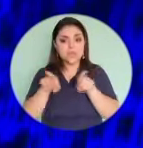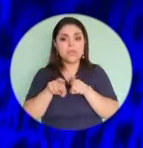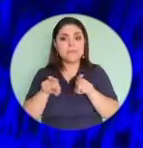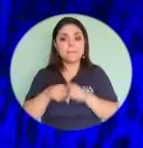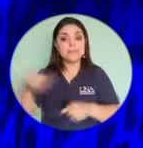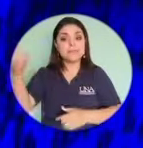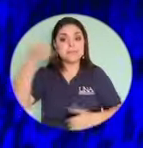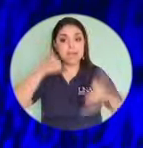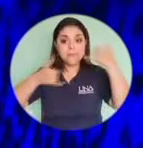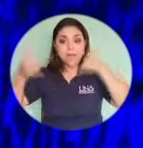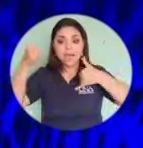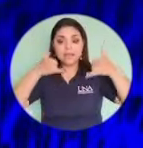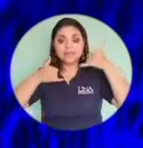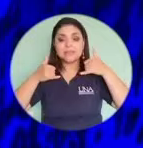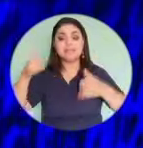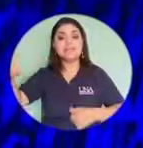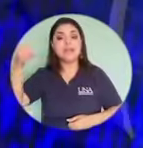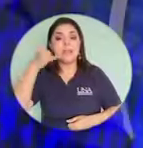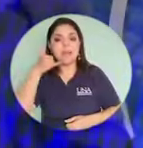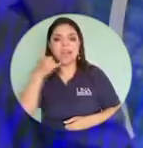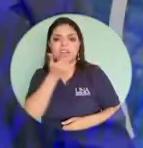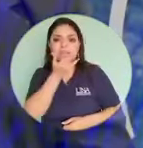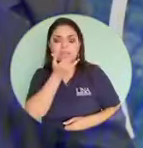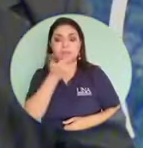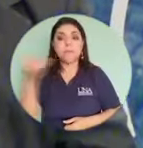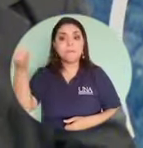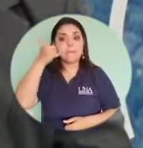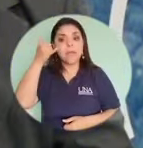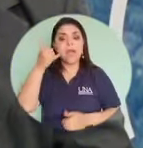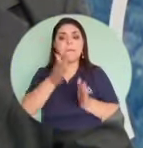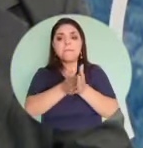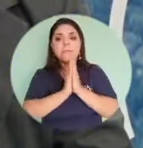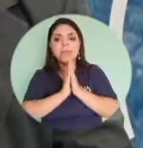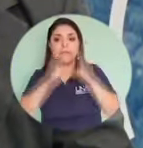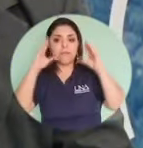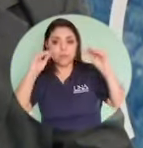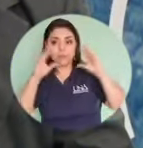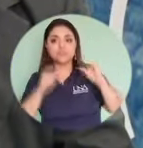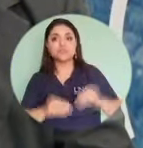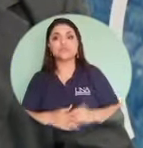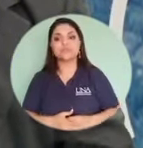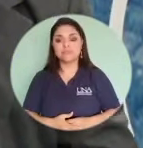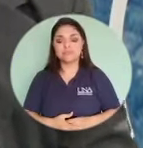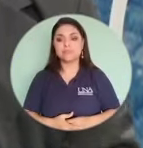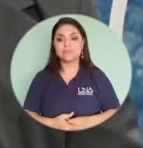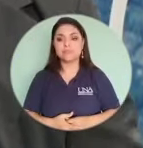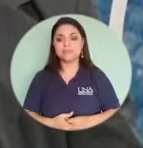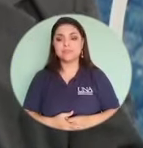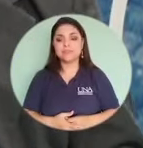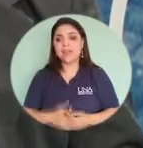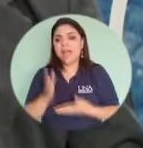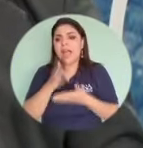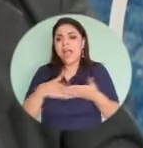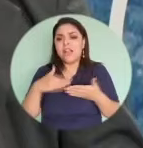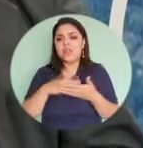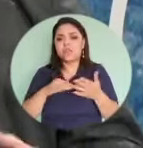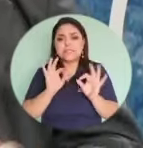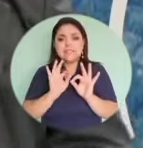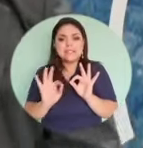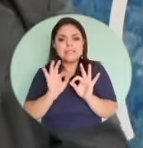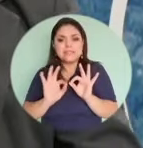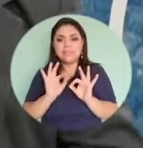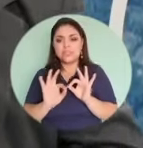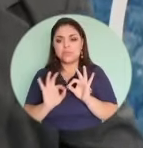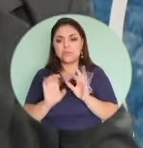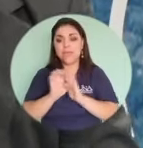cuando nos hacen llamadas y nos piden información. Inclusive algo tan sencillo